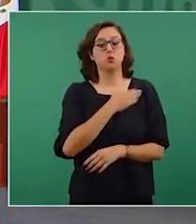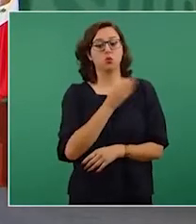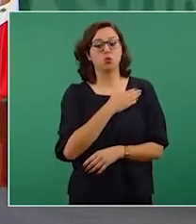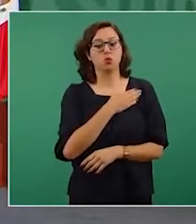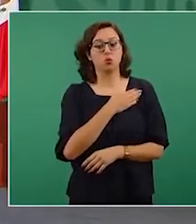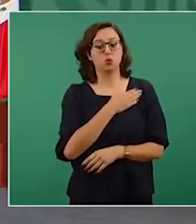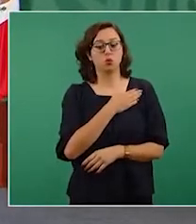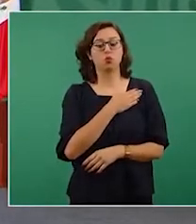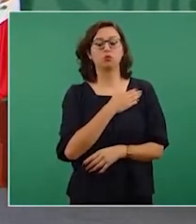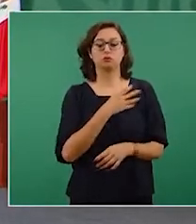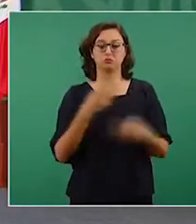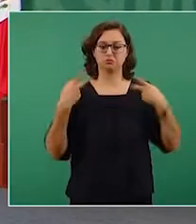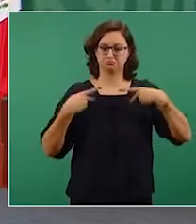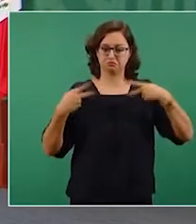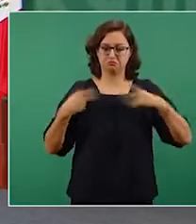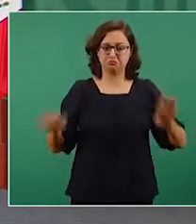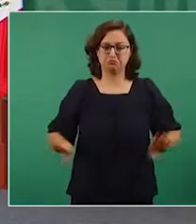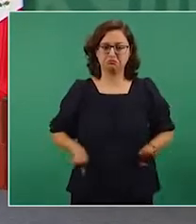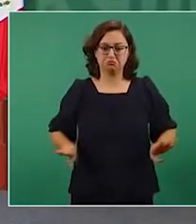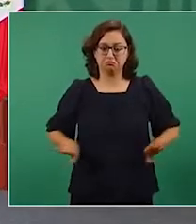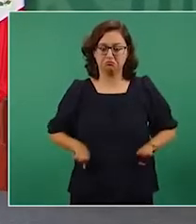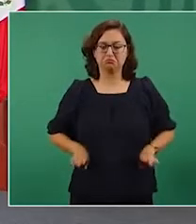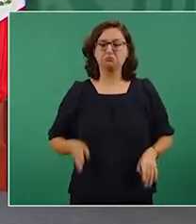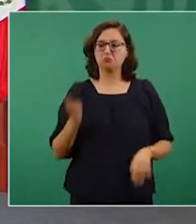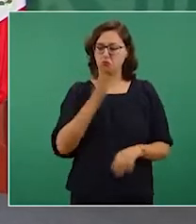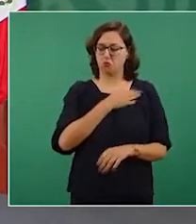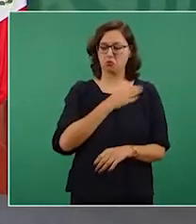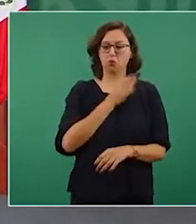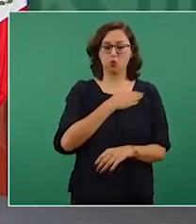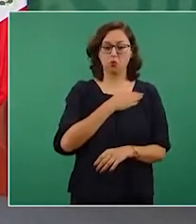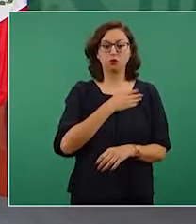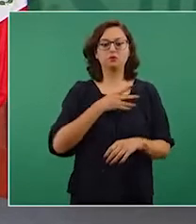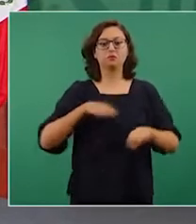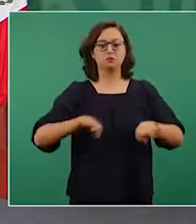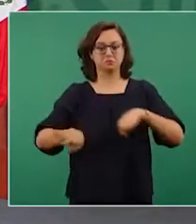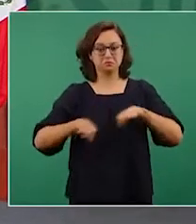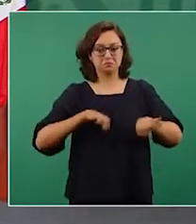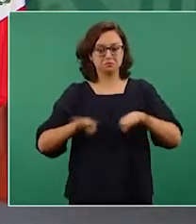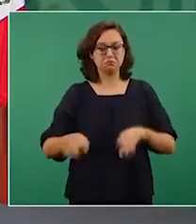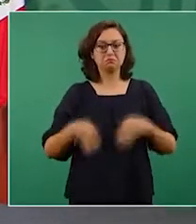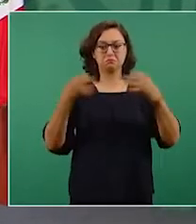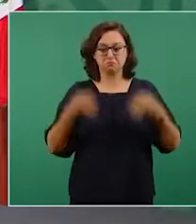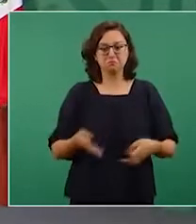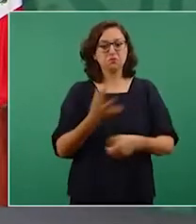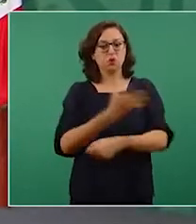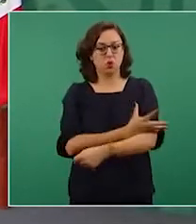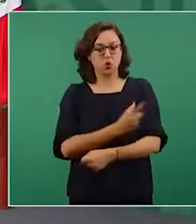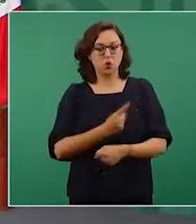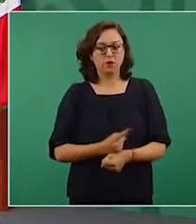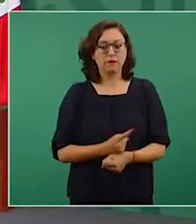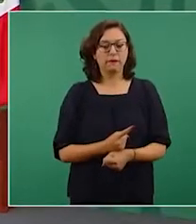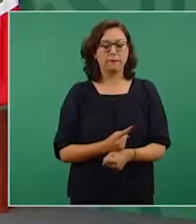el pueblo de México es un pueblo bueno, trabajador, honesto,